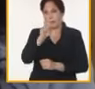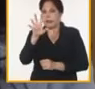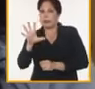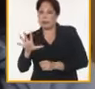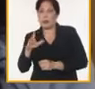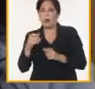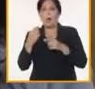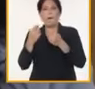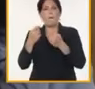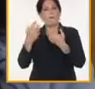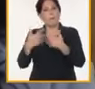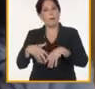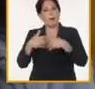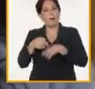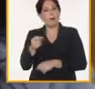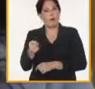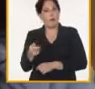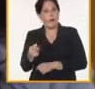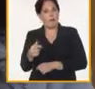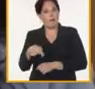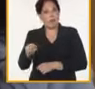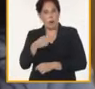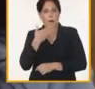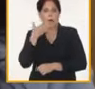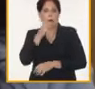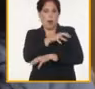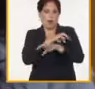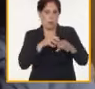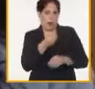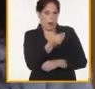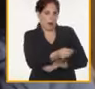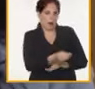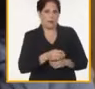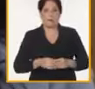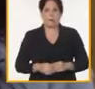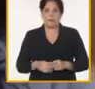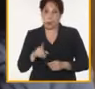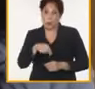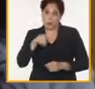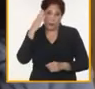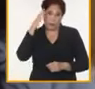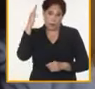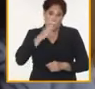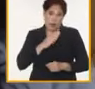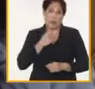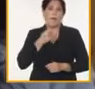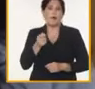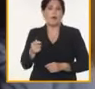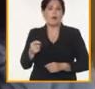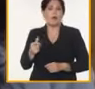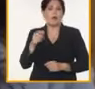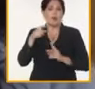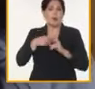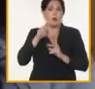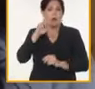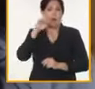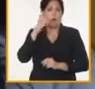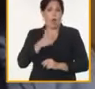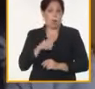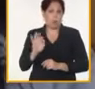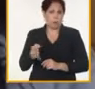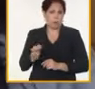producción de granos mejorados genéticamente para el alimento animal. Nosotros, como ustedes conocen, otras veces hemos comentado que hemos estado desarrollando